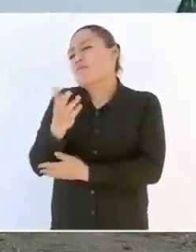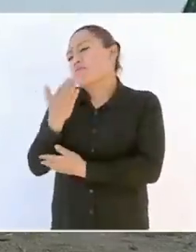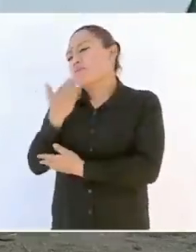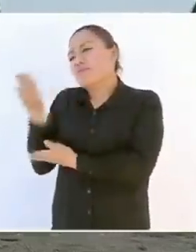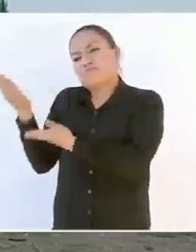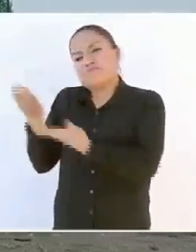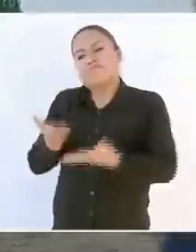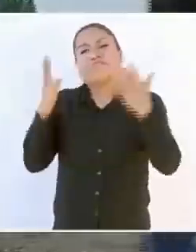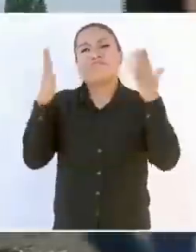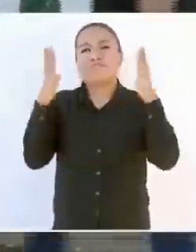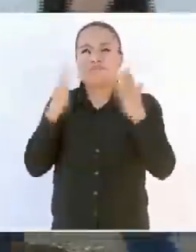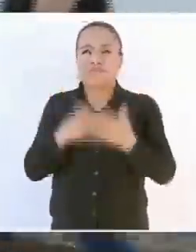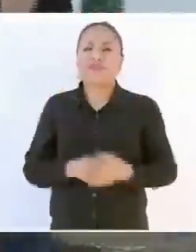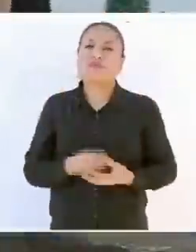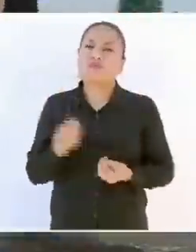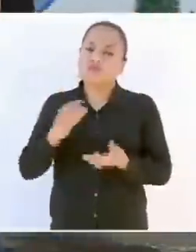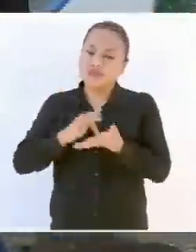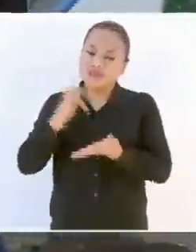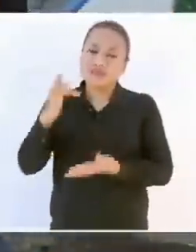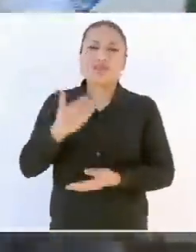Muchísimas gracias, señor gobernador.